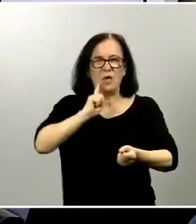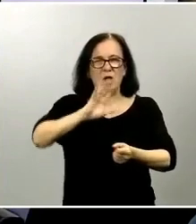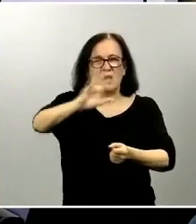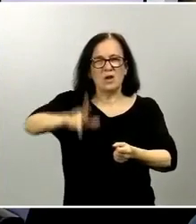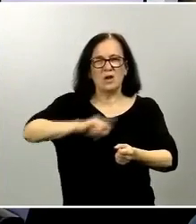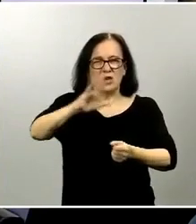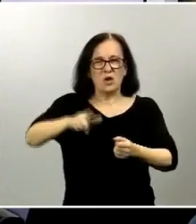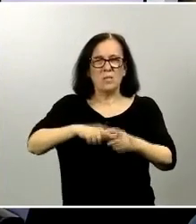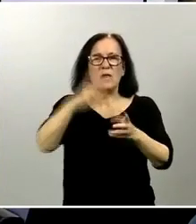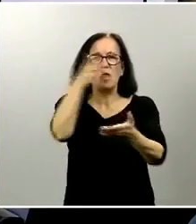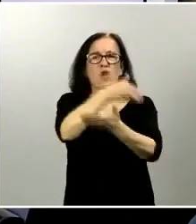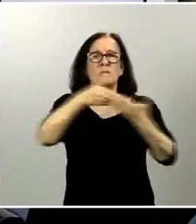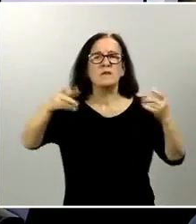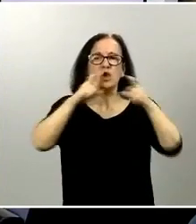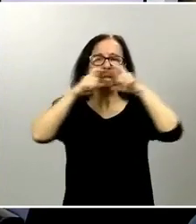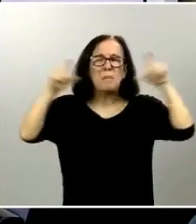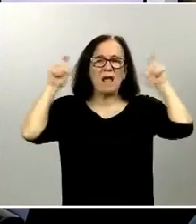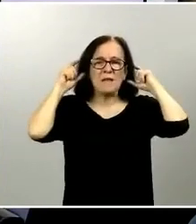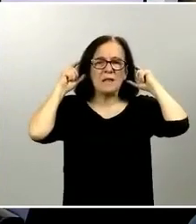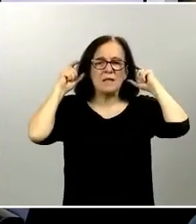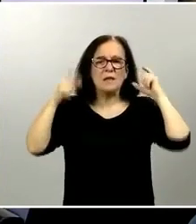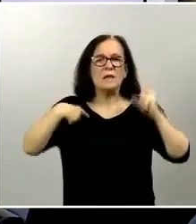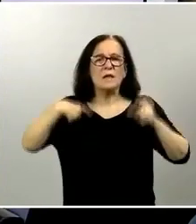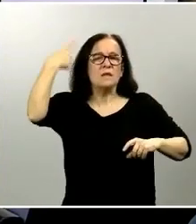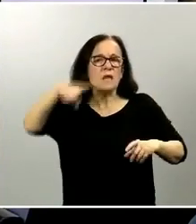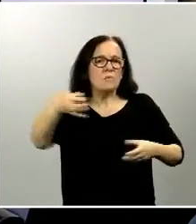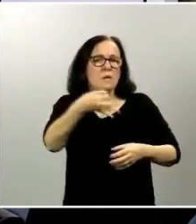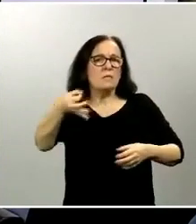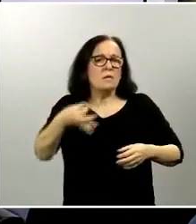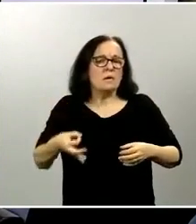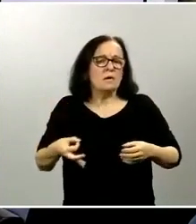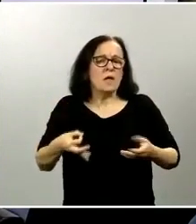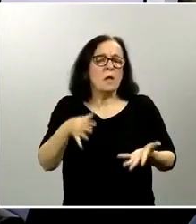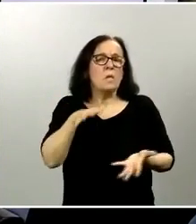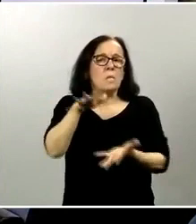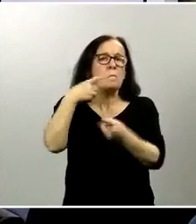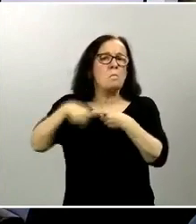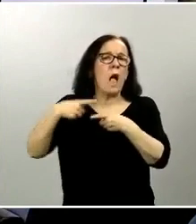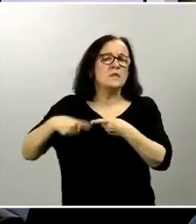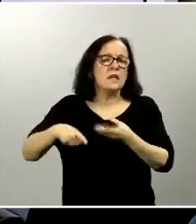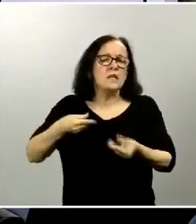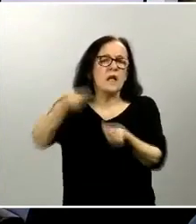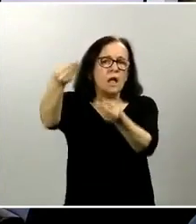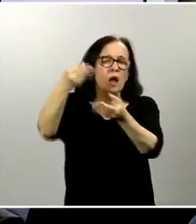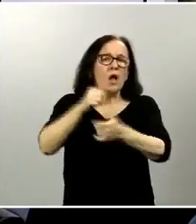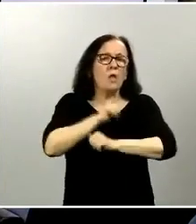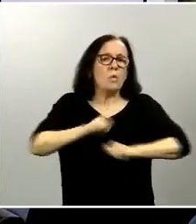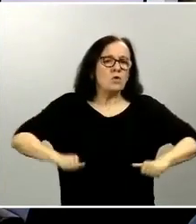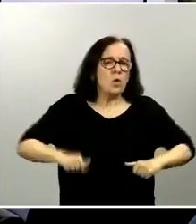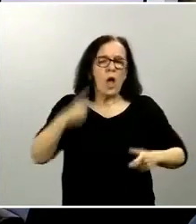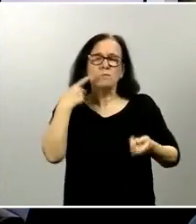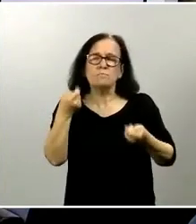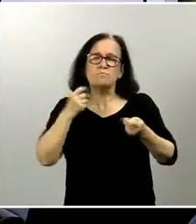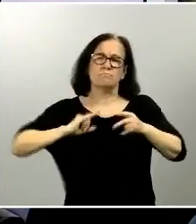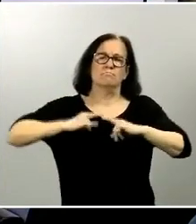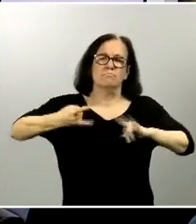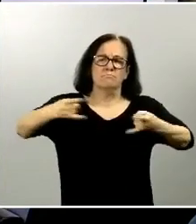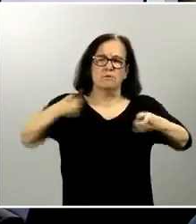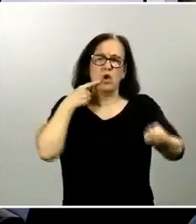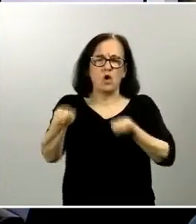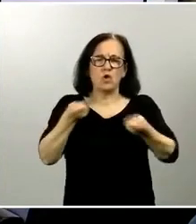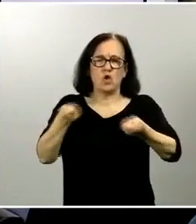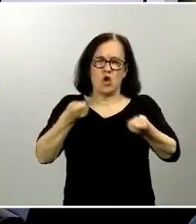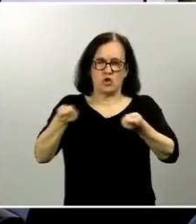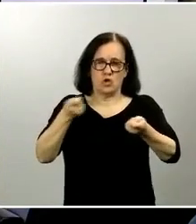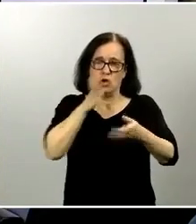robo de dos millones de mascarillas se sabe con certeza donde ha ido ese material está en portugal se va a reforzar el control policial para evitar este tipo de robos